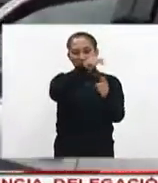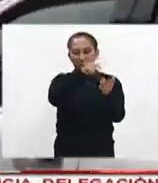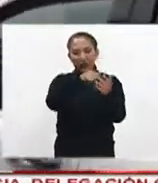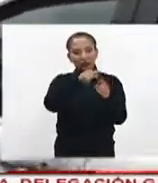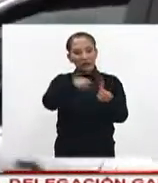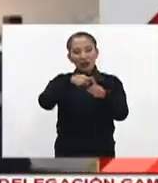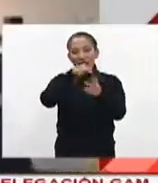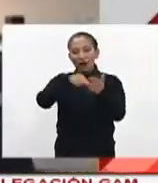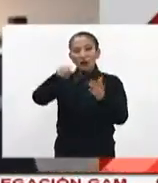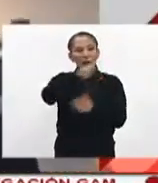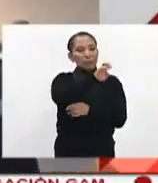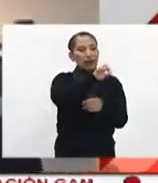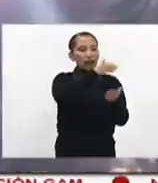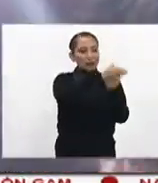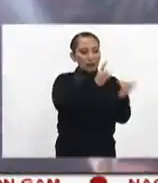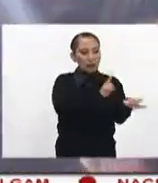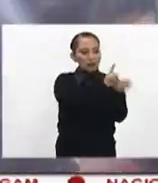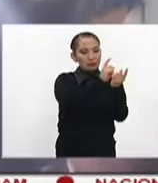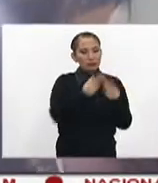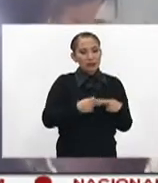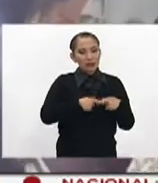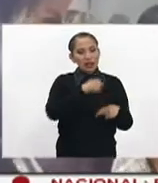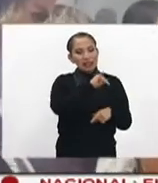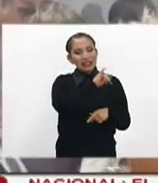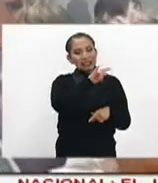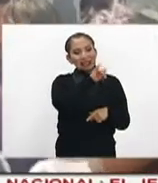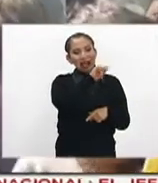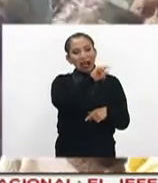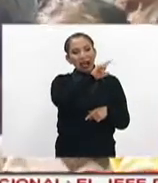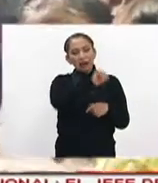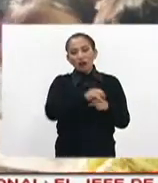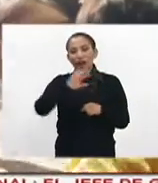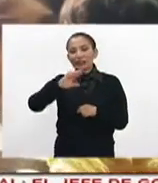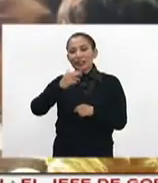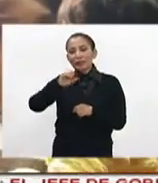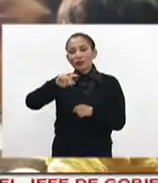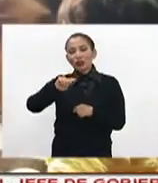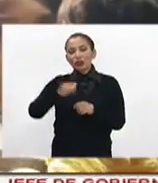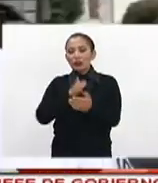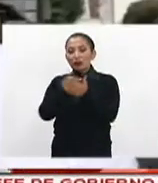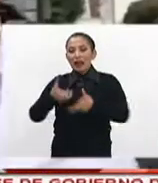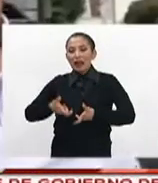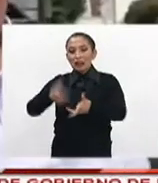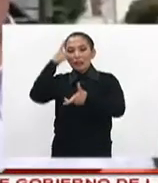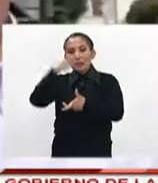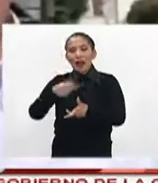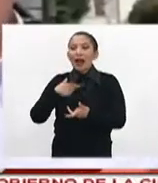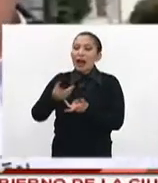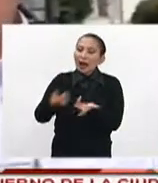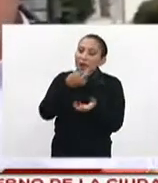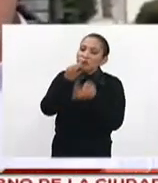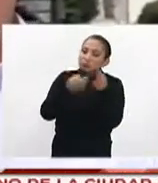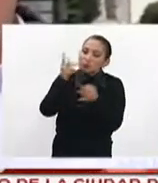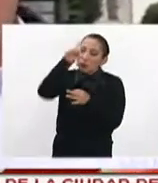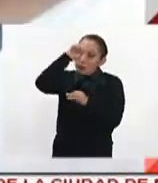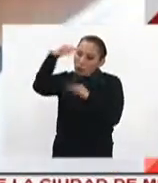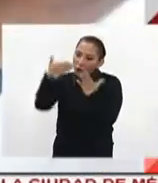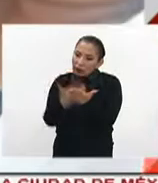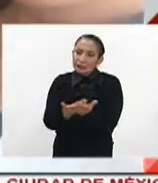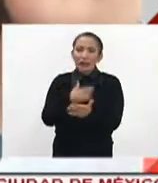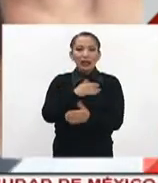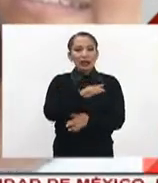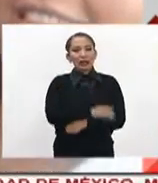activos. Barrales acudió a un encuentro con Ciudadanos de Iztacalco. Chertoripsky salió a las calles para volantear e informar sobre sus propuestas